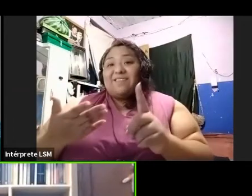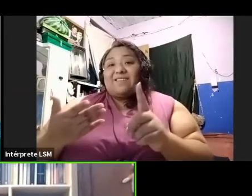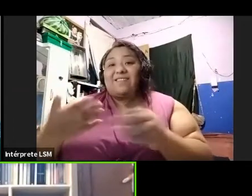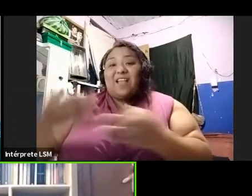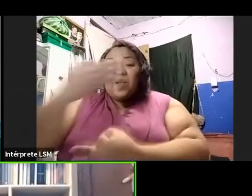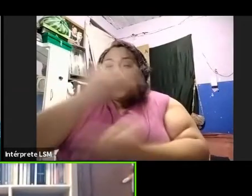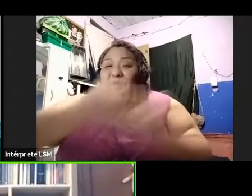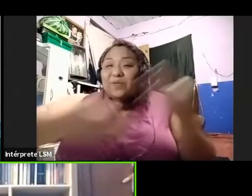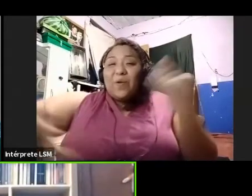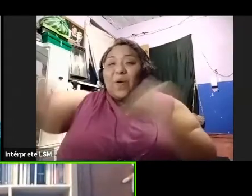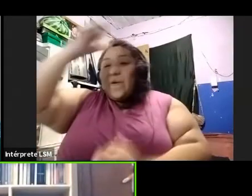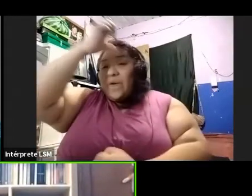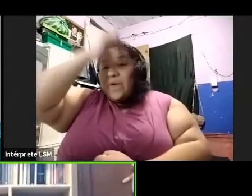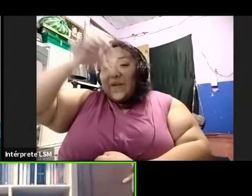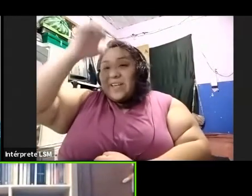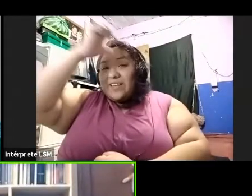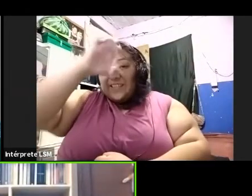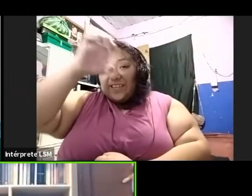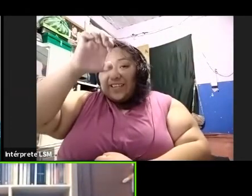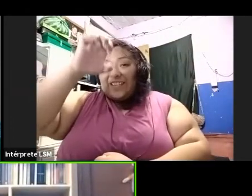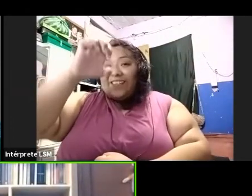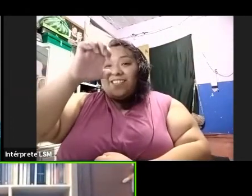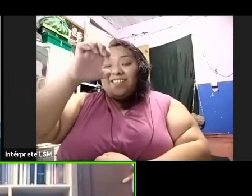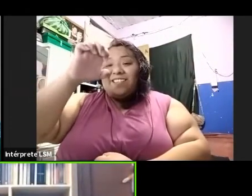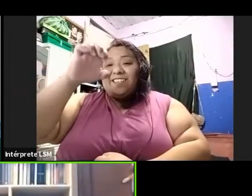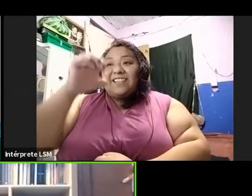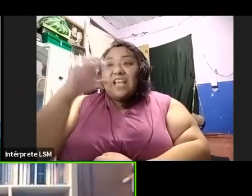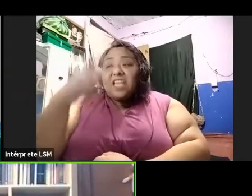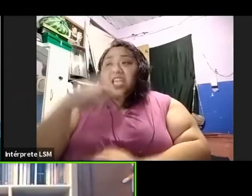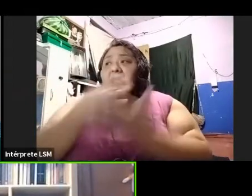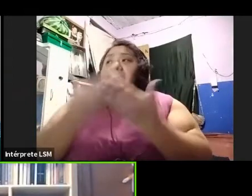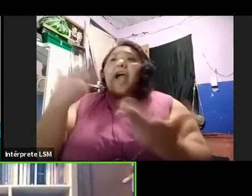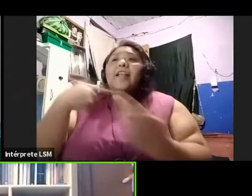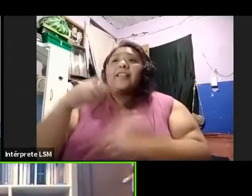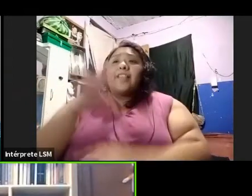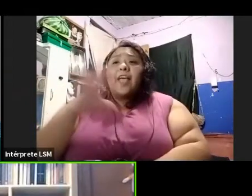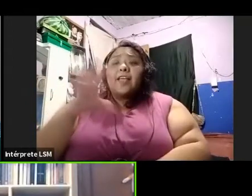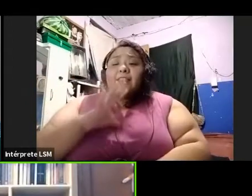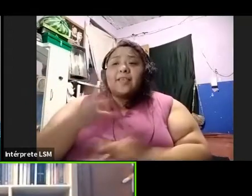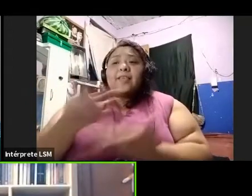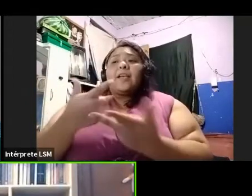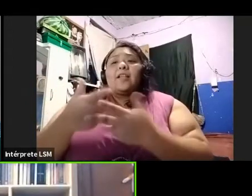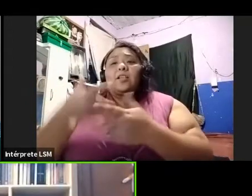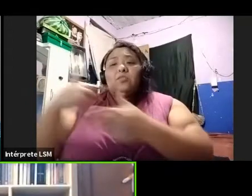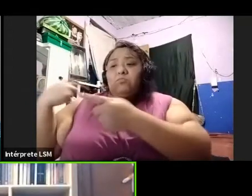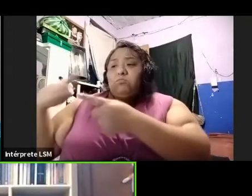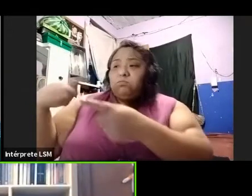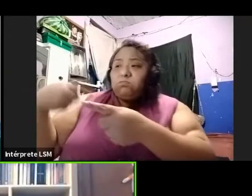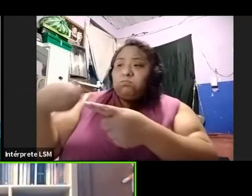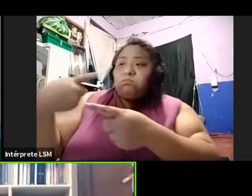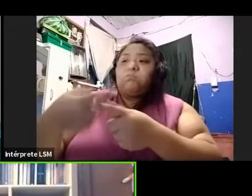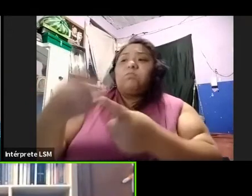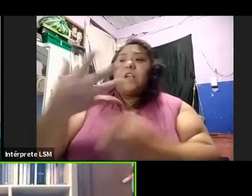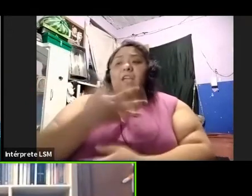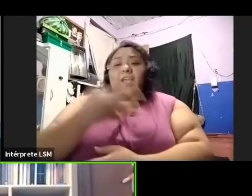experiencia que has tenido, toda esta trayectoria que has tenido.